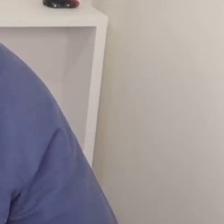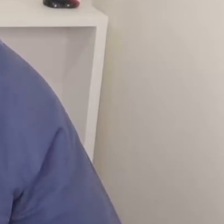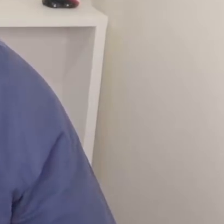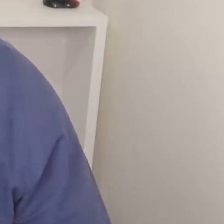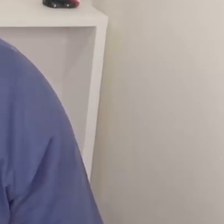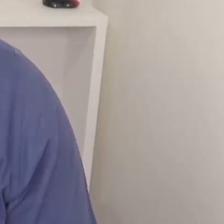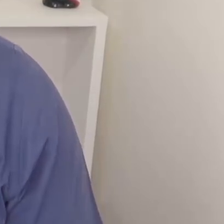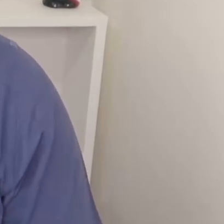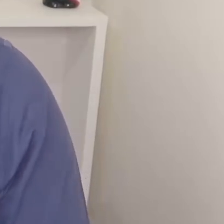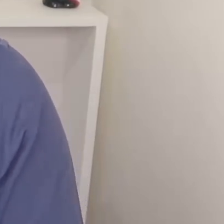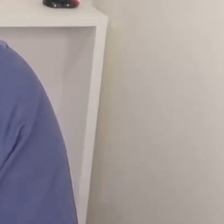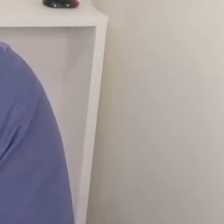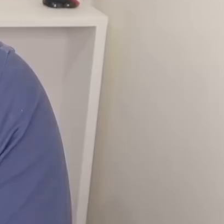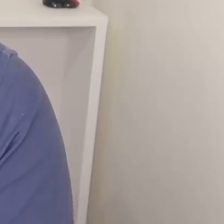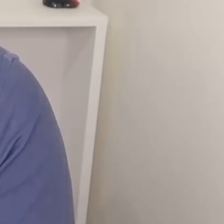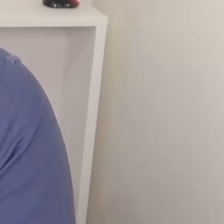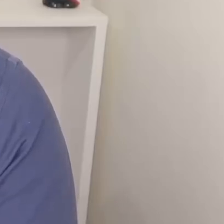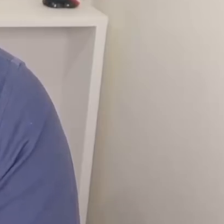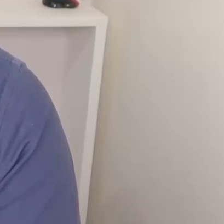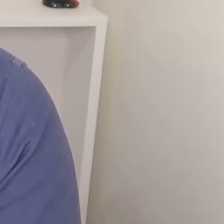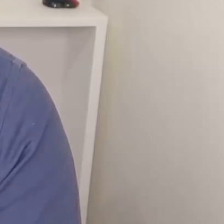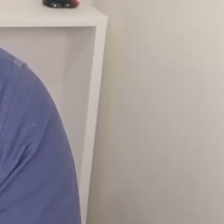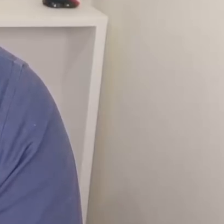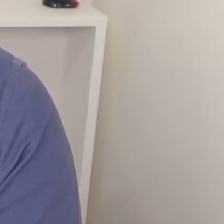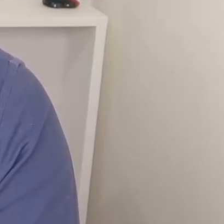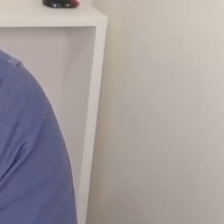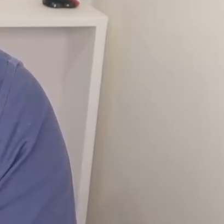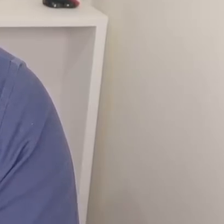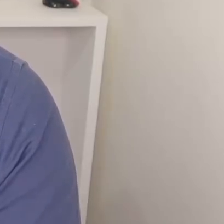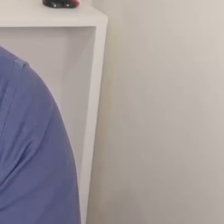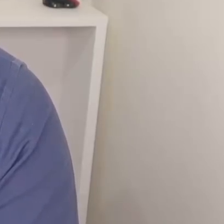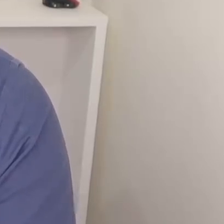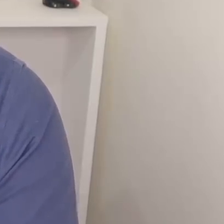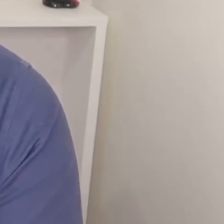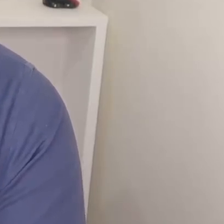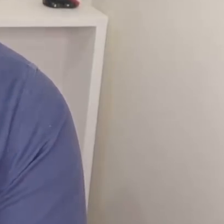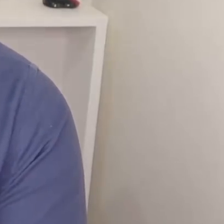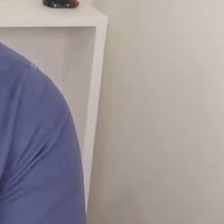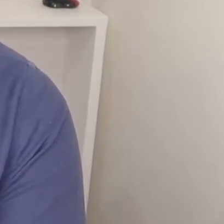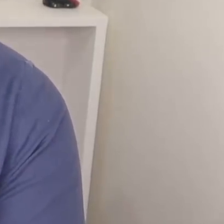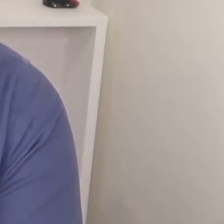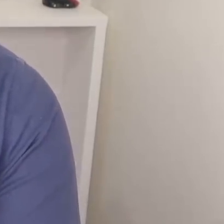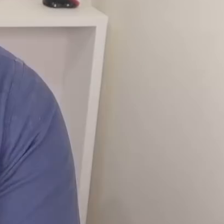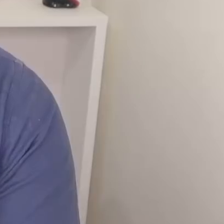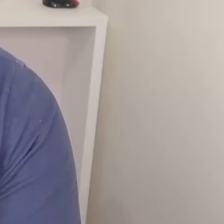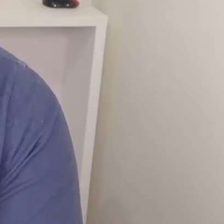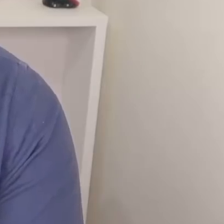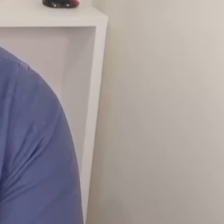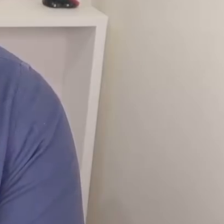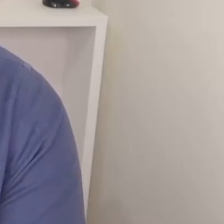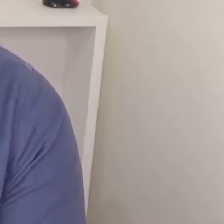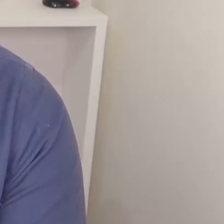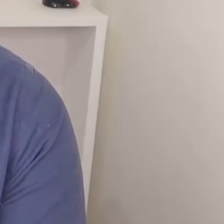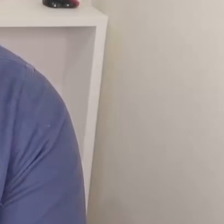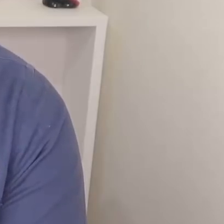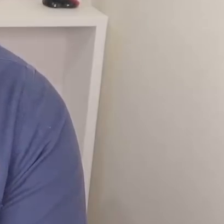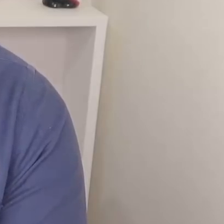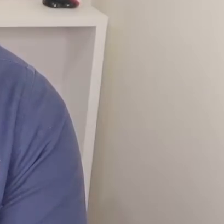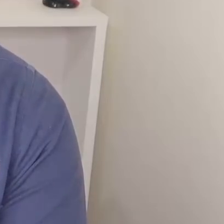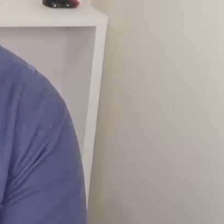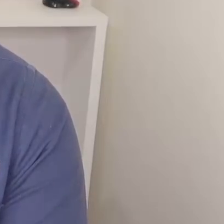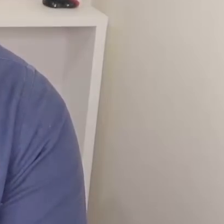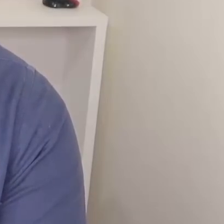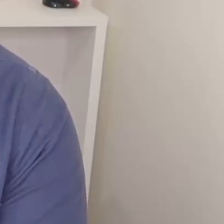Ebrard revela la carta que Biden le mandó a nuestro querido presidente con mucho